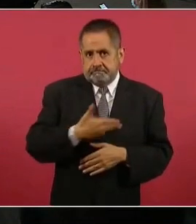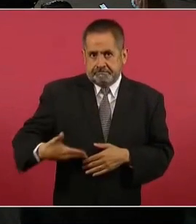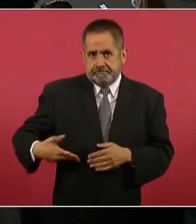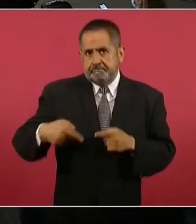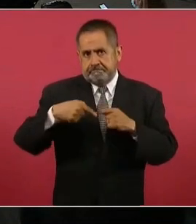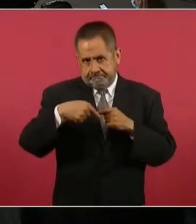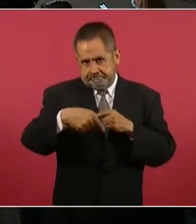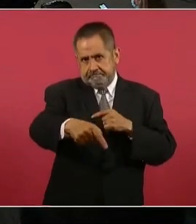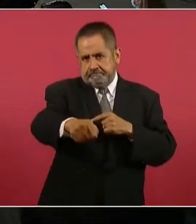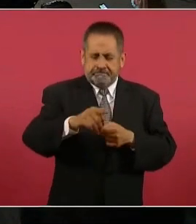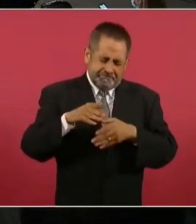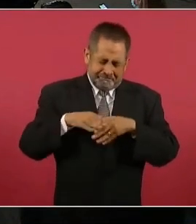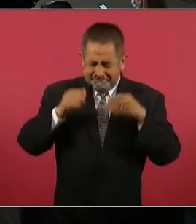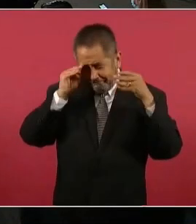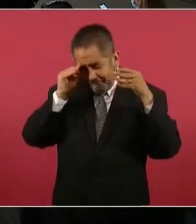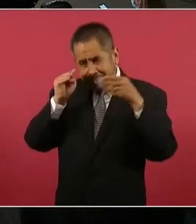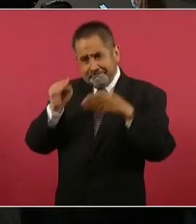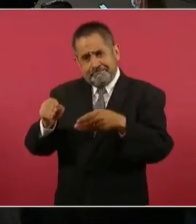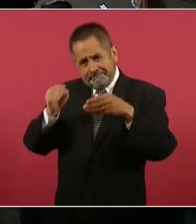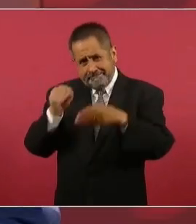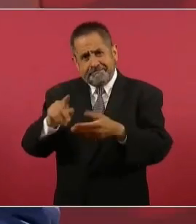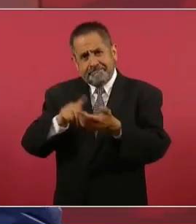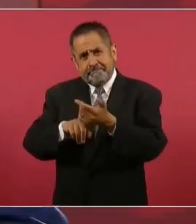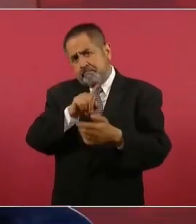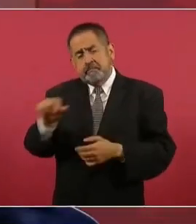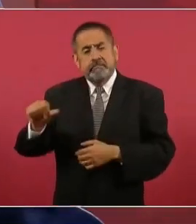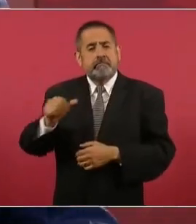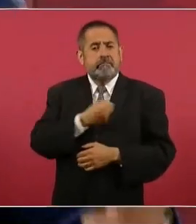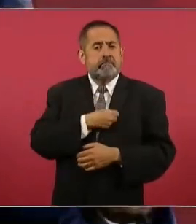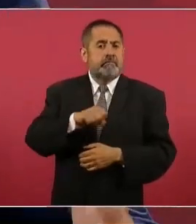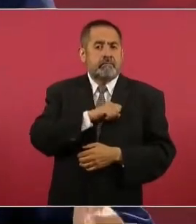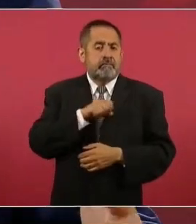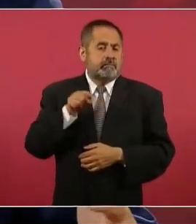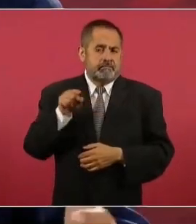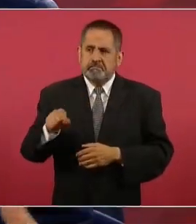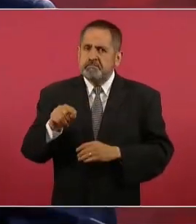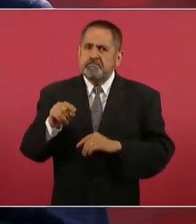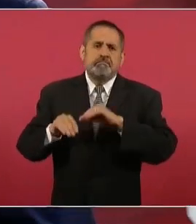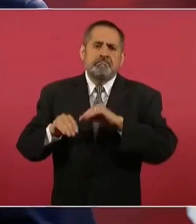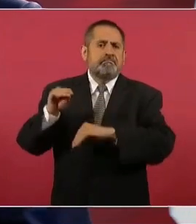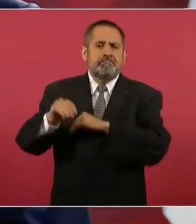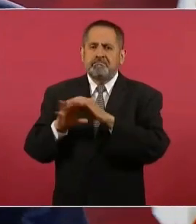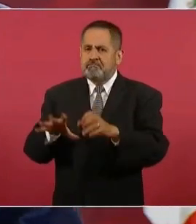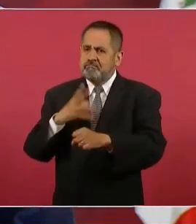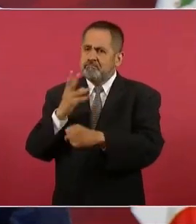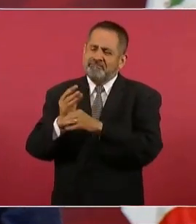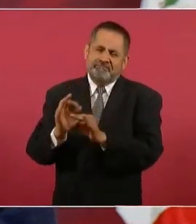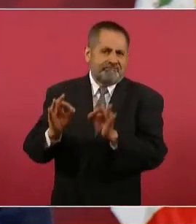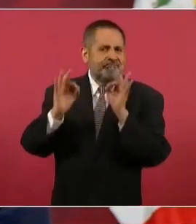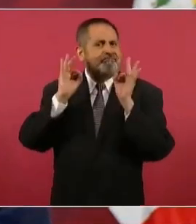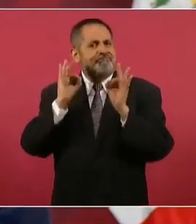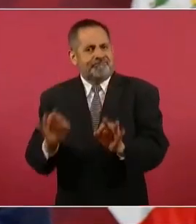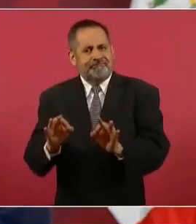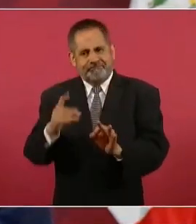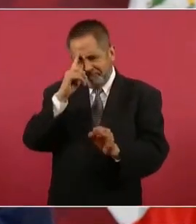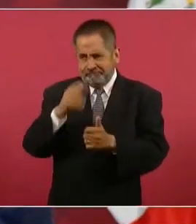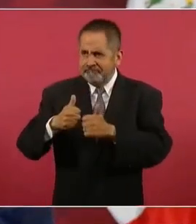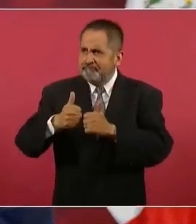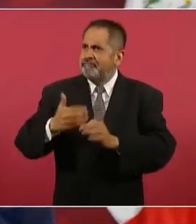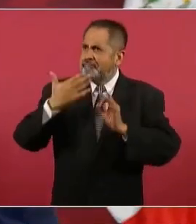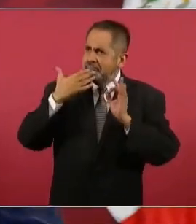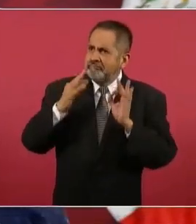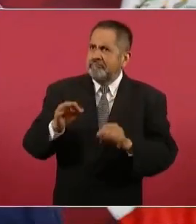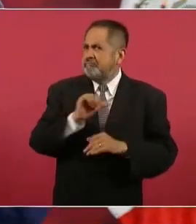gobierno que represento a dejar un buen sistema de salud